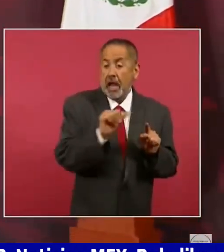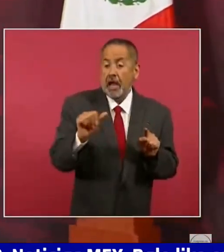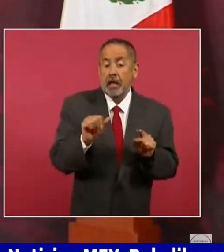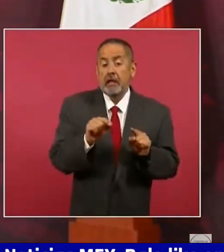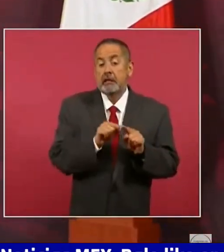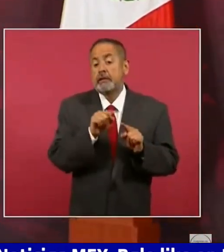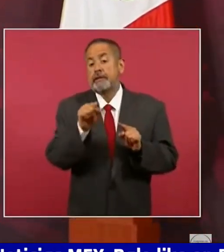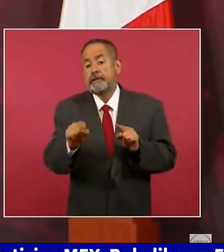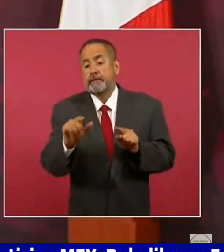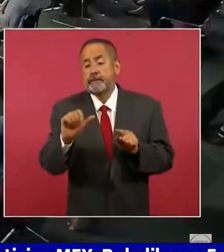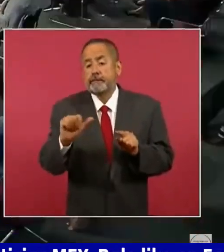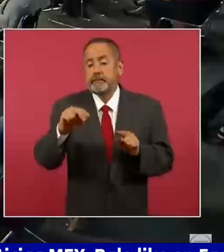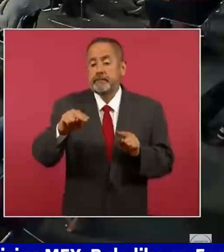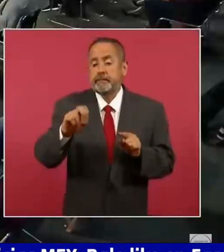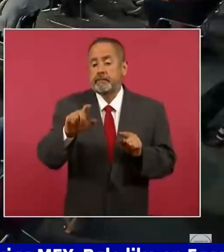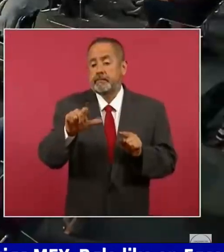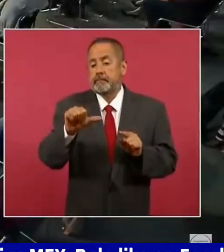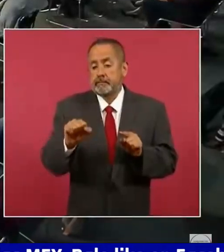Canelas, Durango.